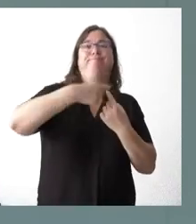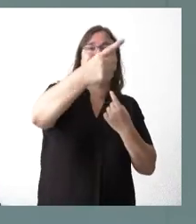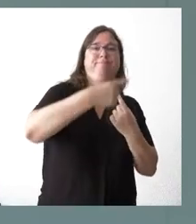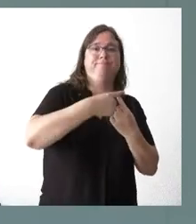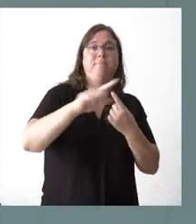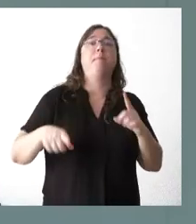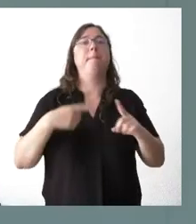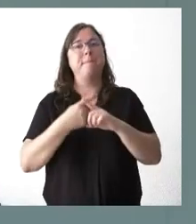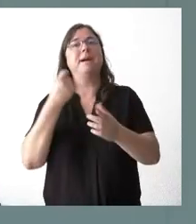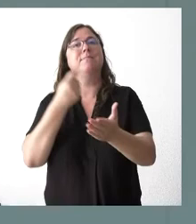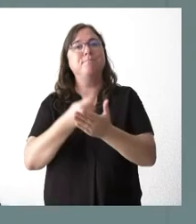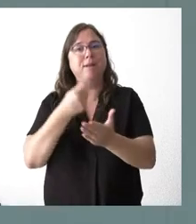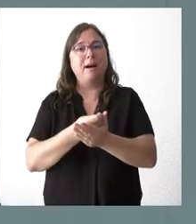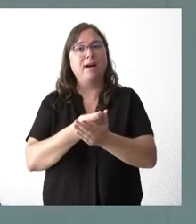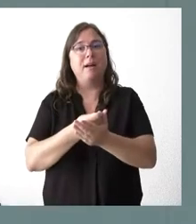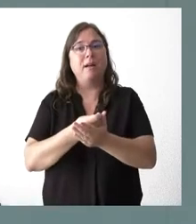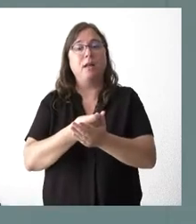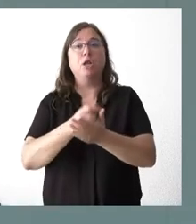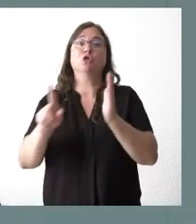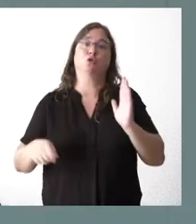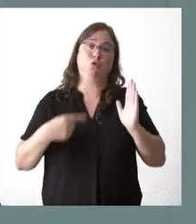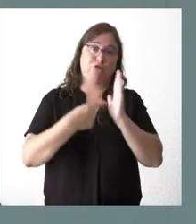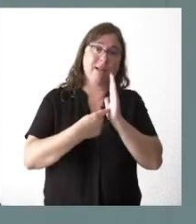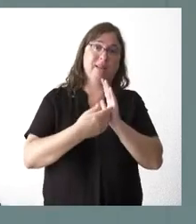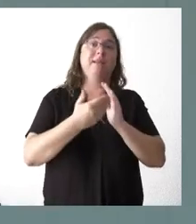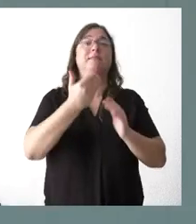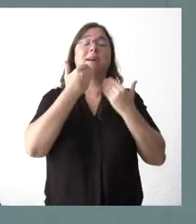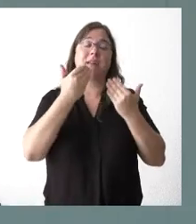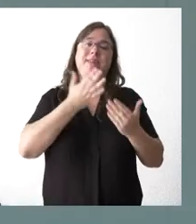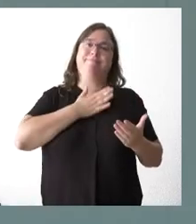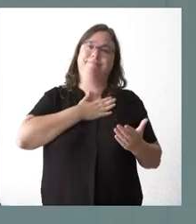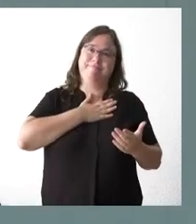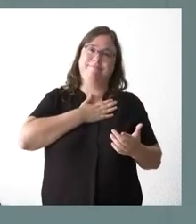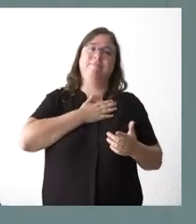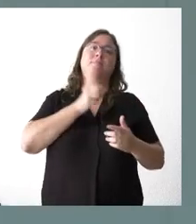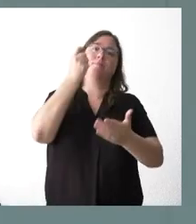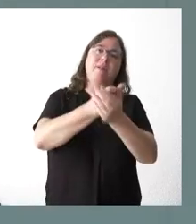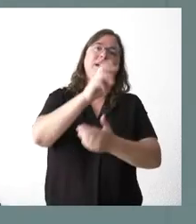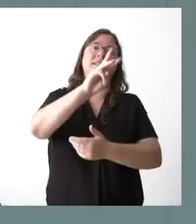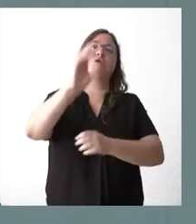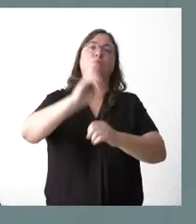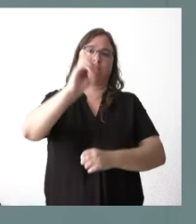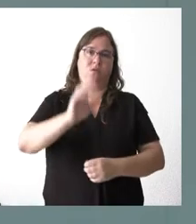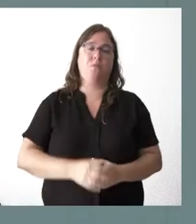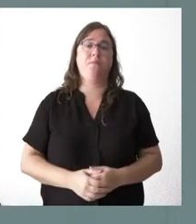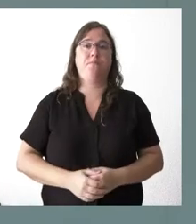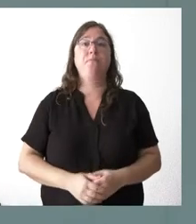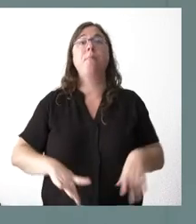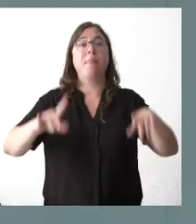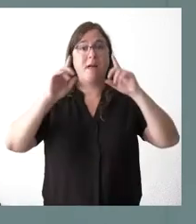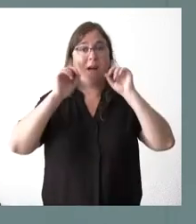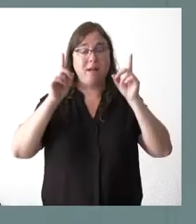y que pagarían el billete en su coste íntegro, de no ser porque la Junta de Castilla y León pone el 35% del coste. Y, en el caso, el